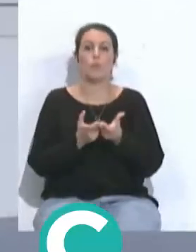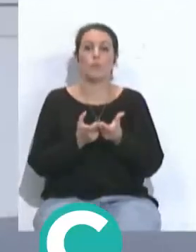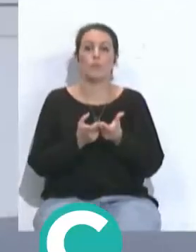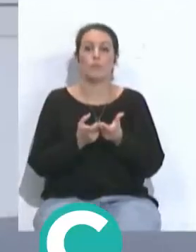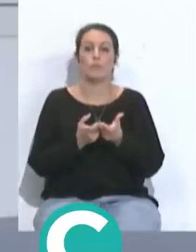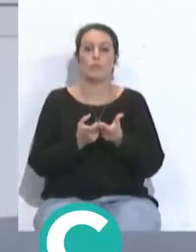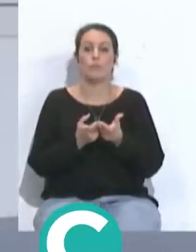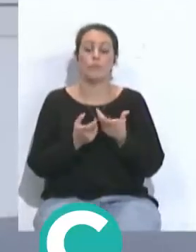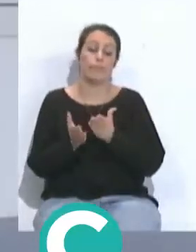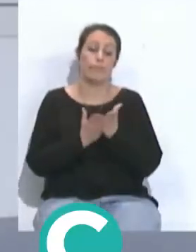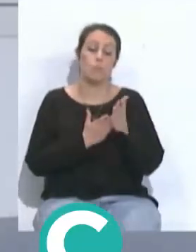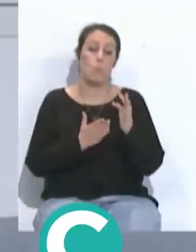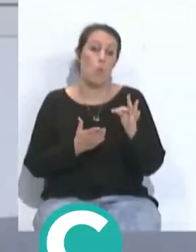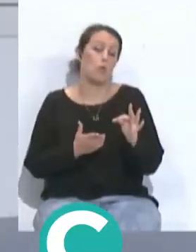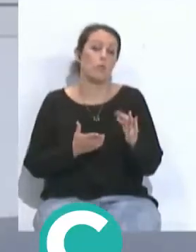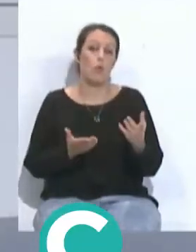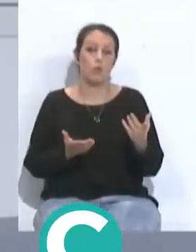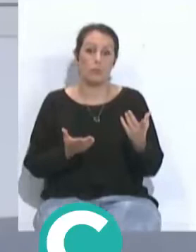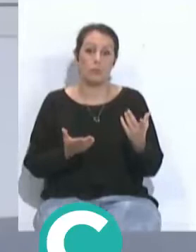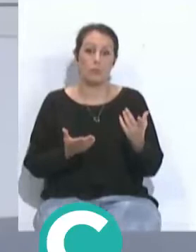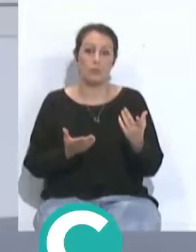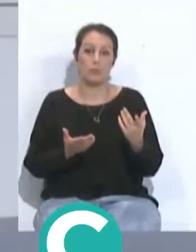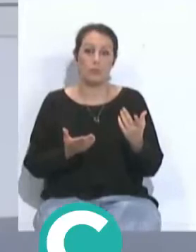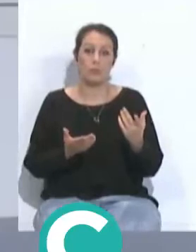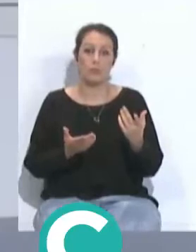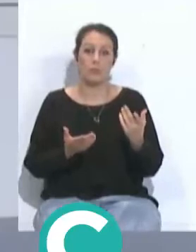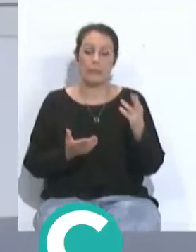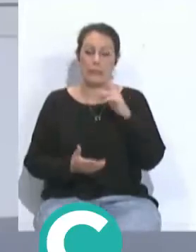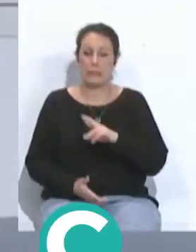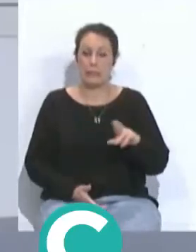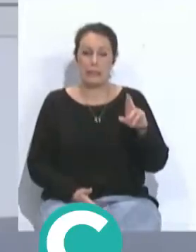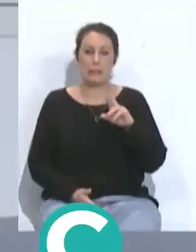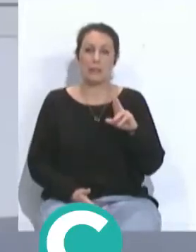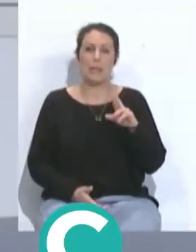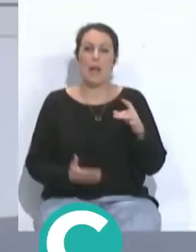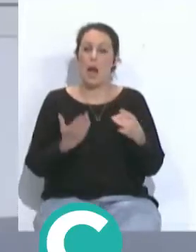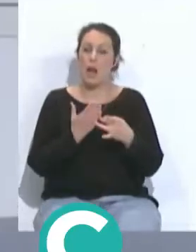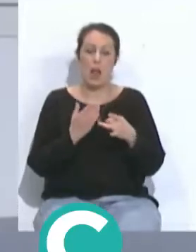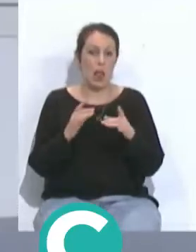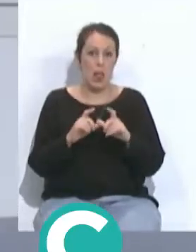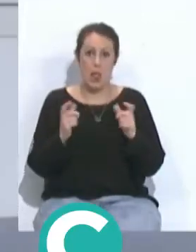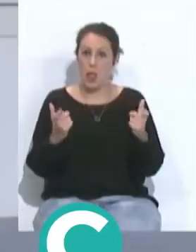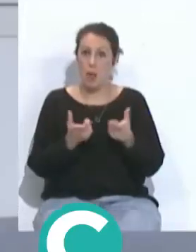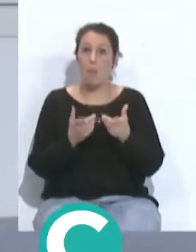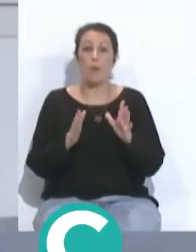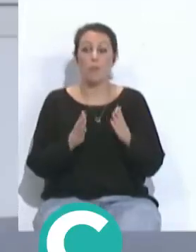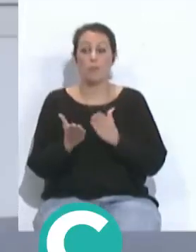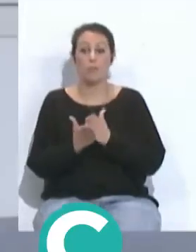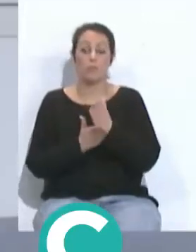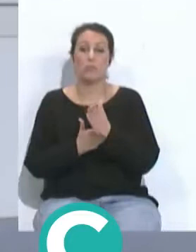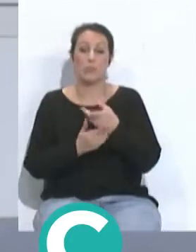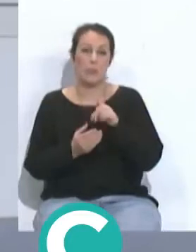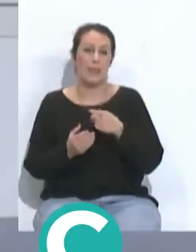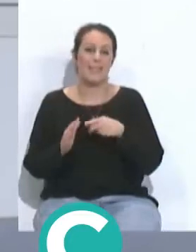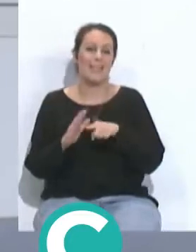por el lado positivo te te refuerza la calidad de la plantilla pero por otro lado también